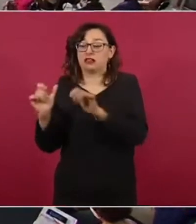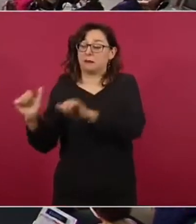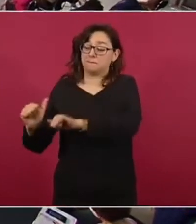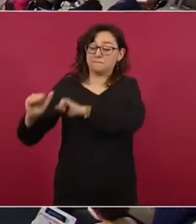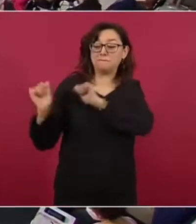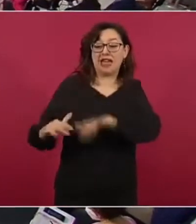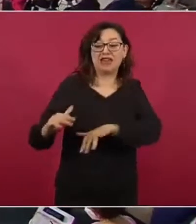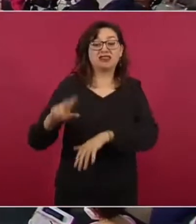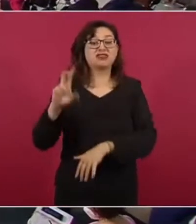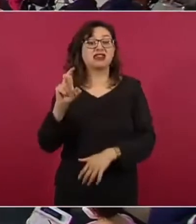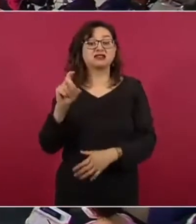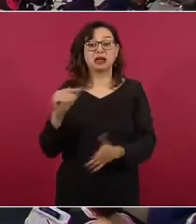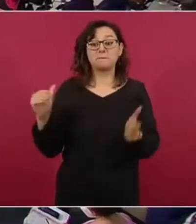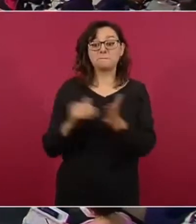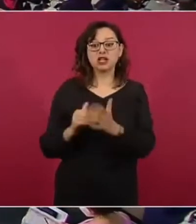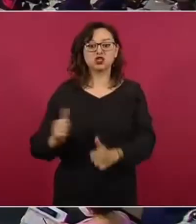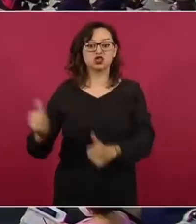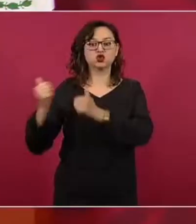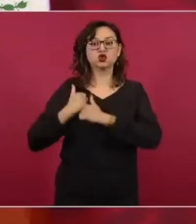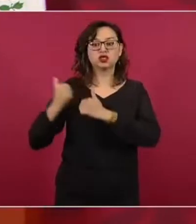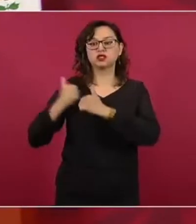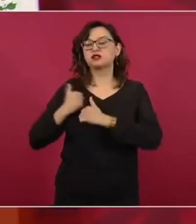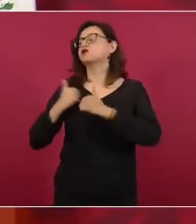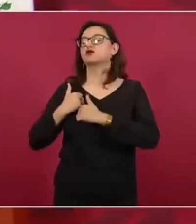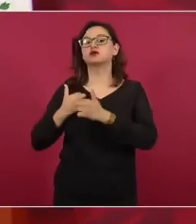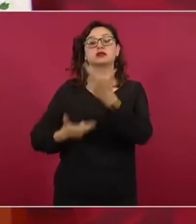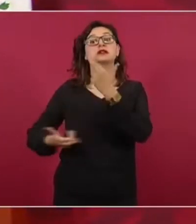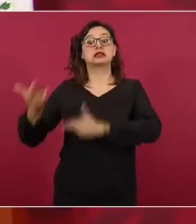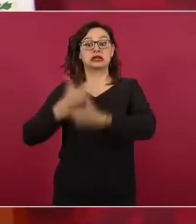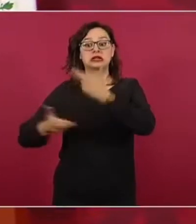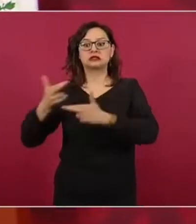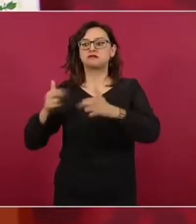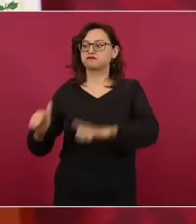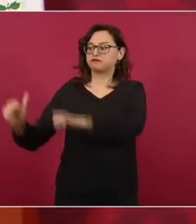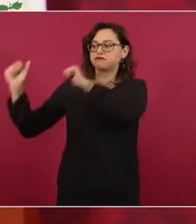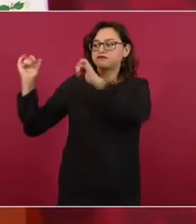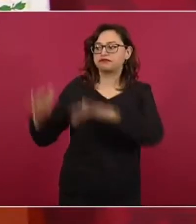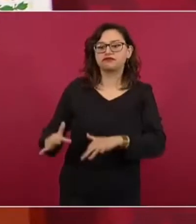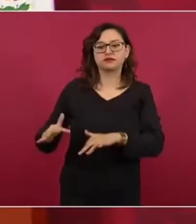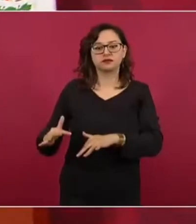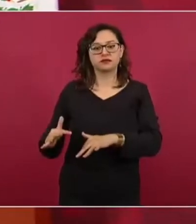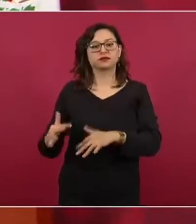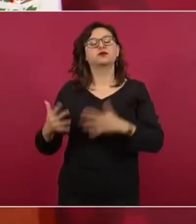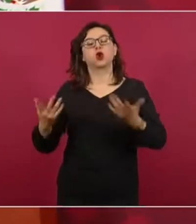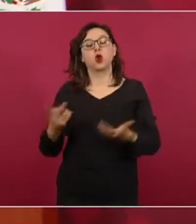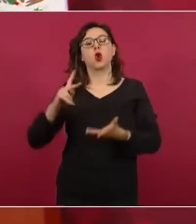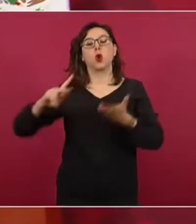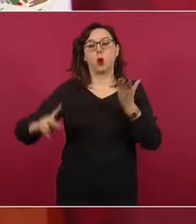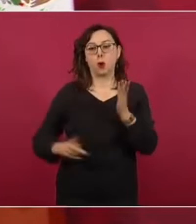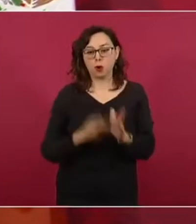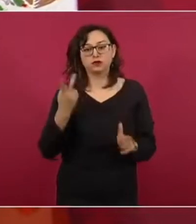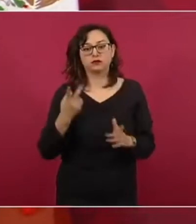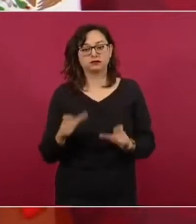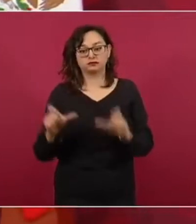vuelven sobre Puebla y se lleva a cabo un sitio